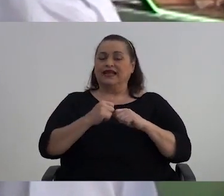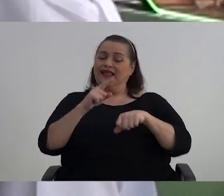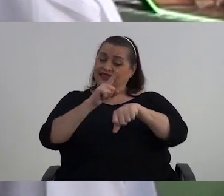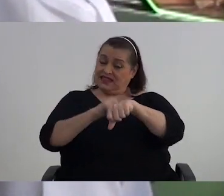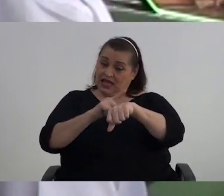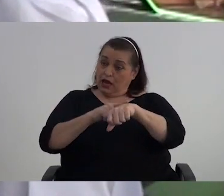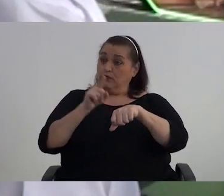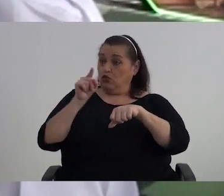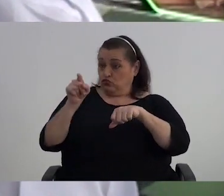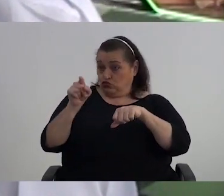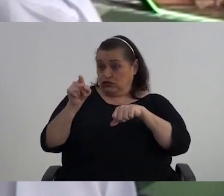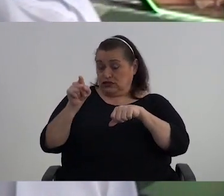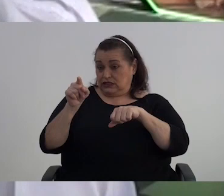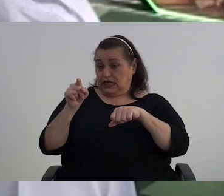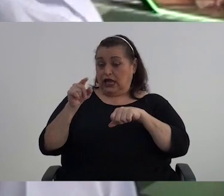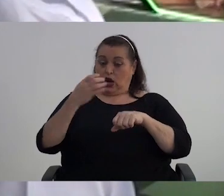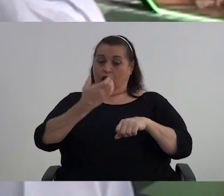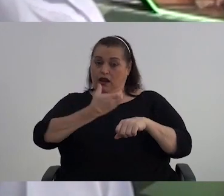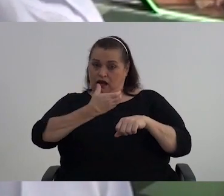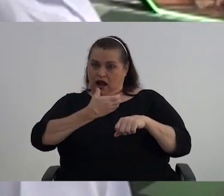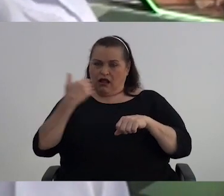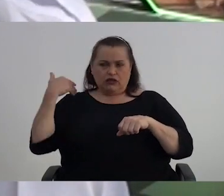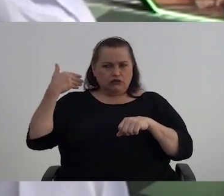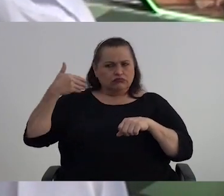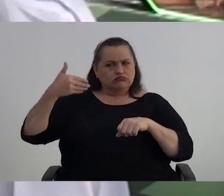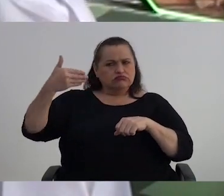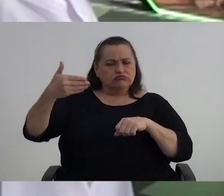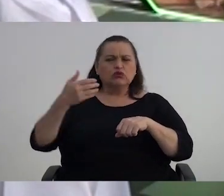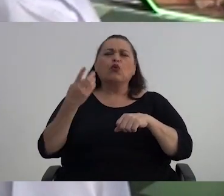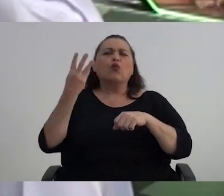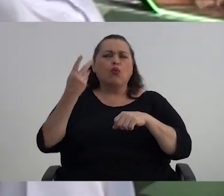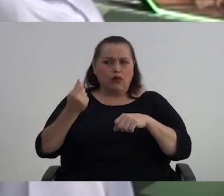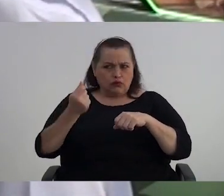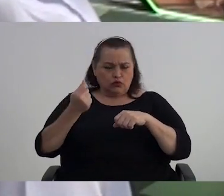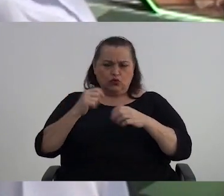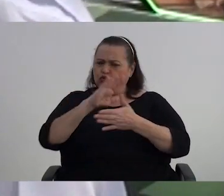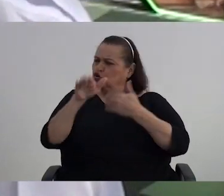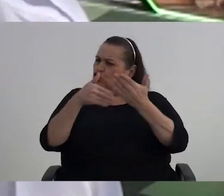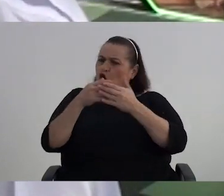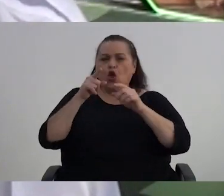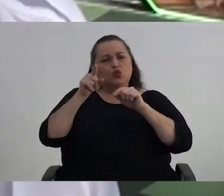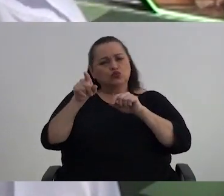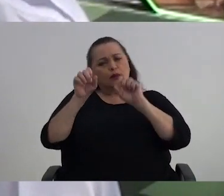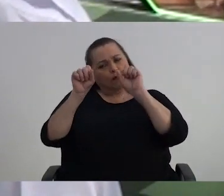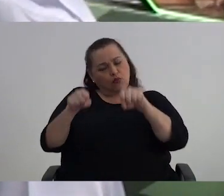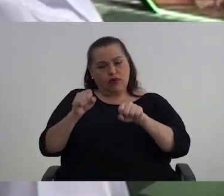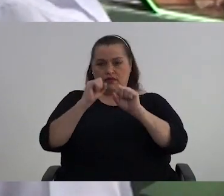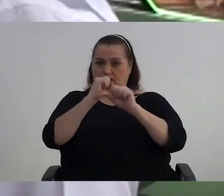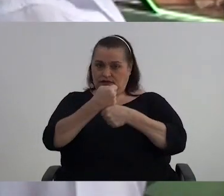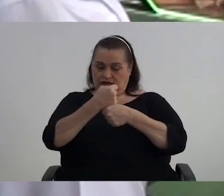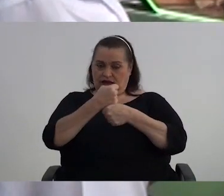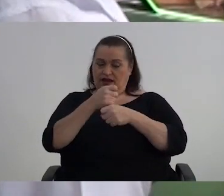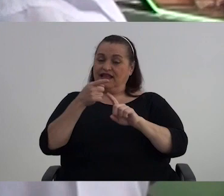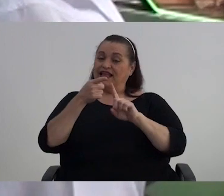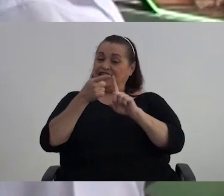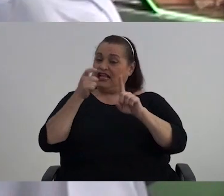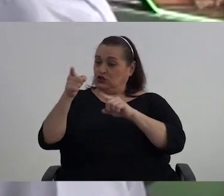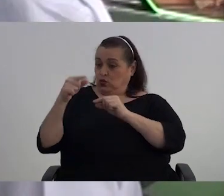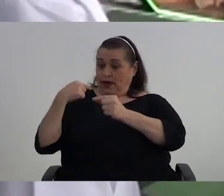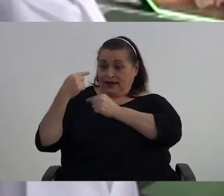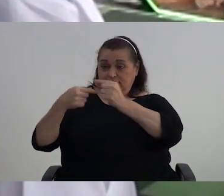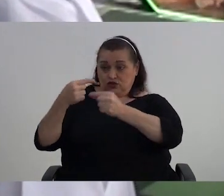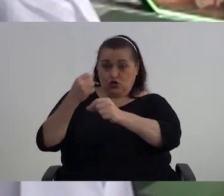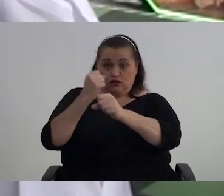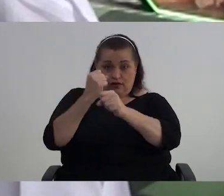tiempo que tiene usted como alcalde y todo lo que usted ha podido realizar en su gestión